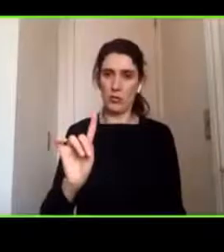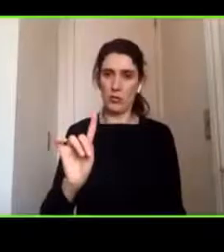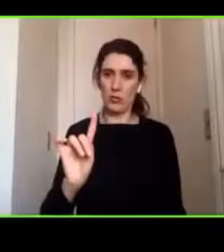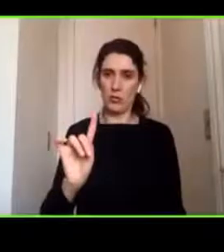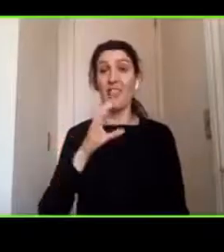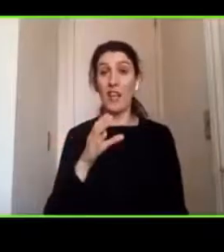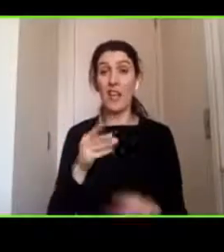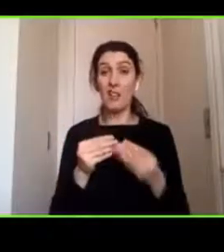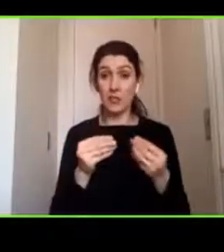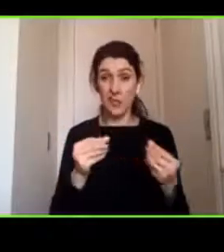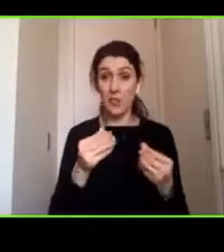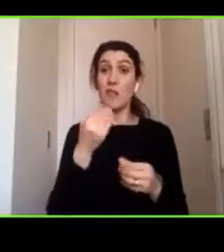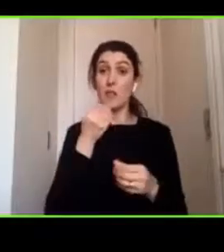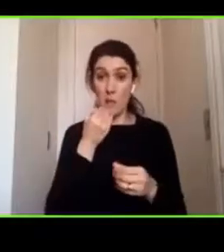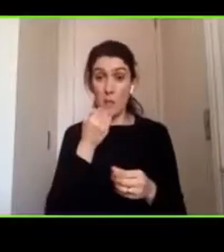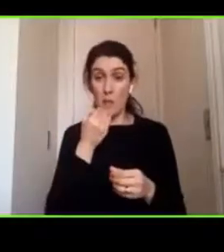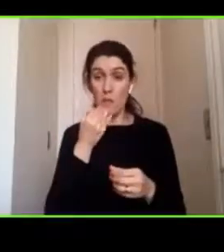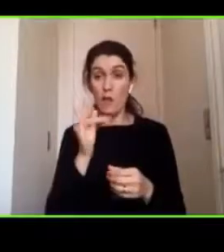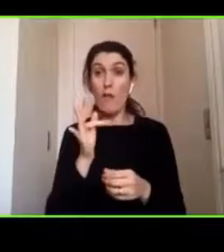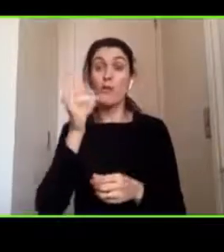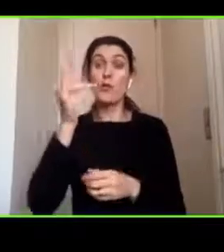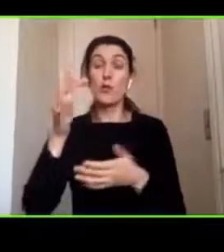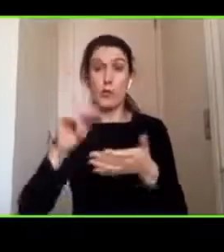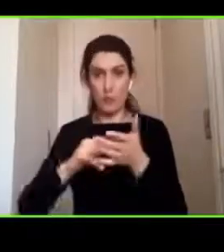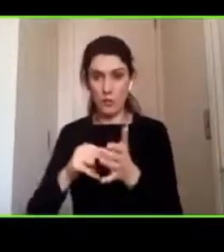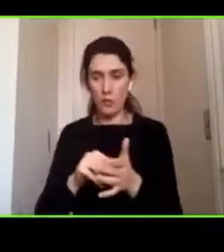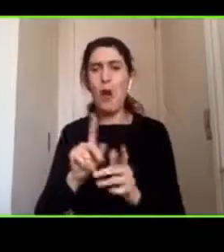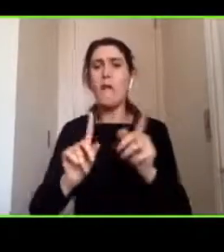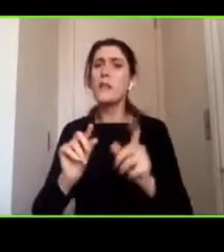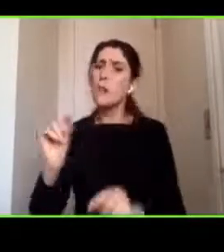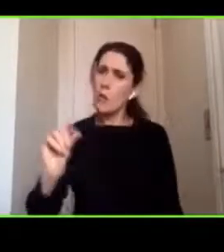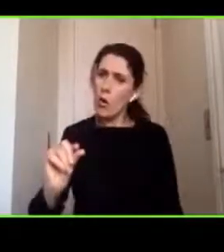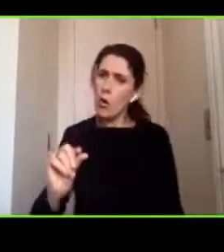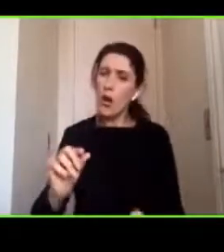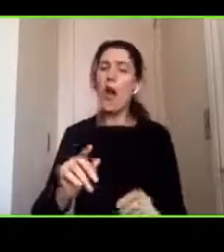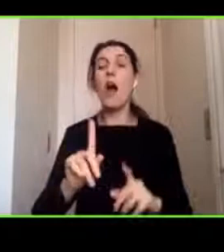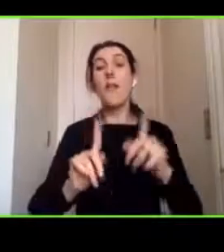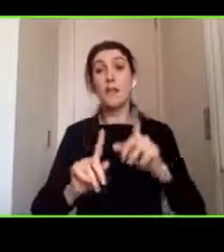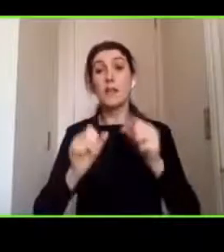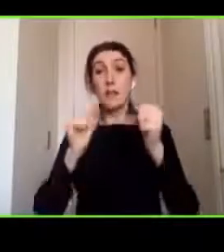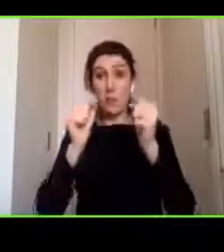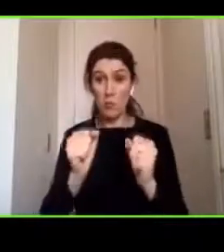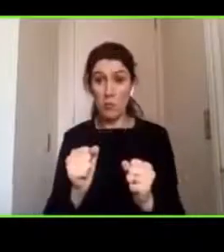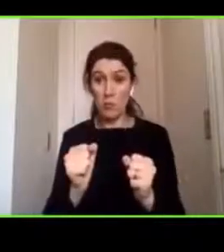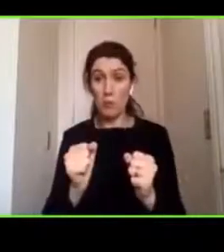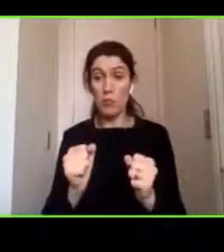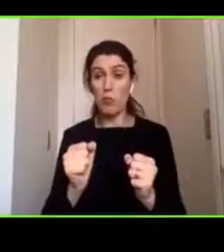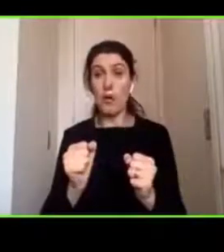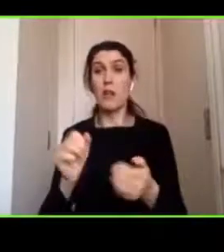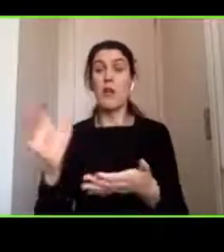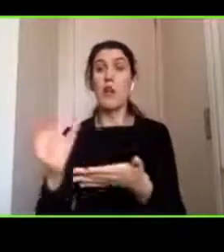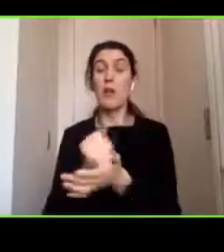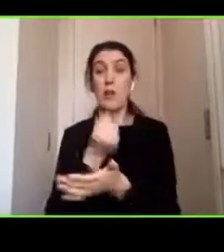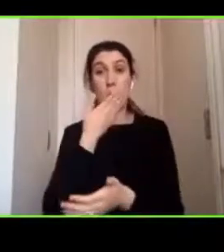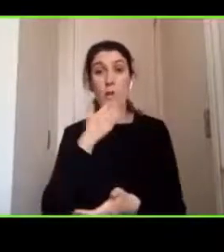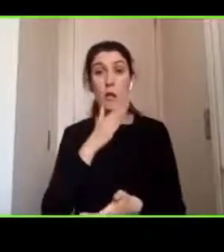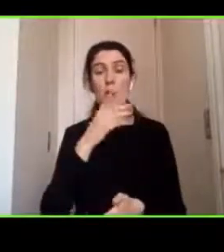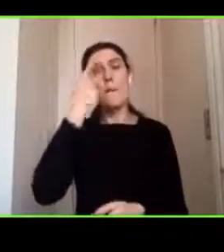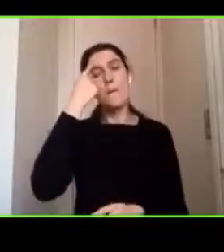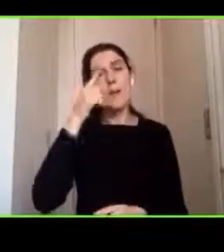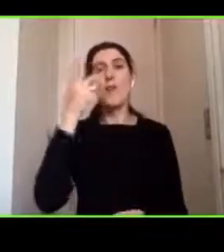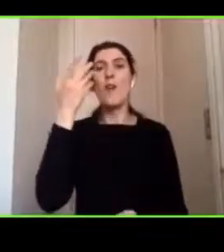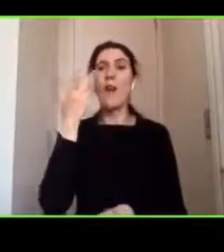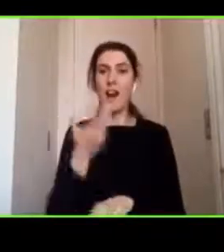a veces mínima a veces recuperable pero presentes y la prevención